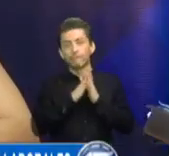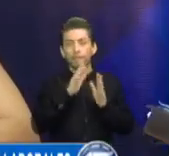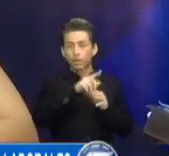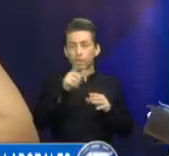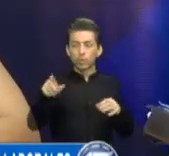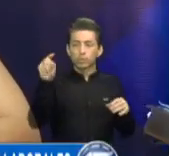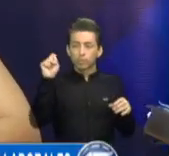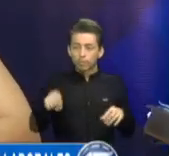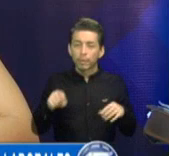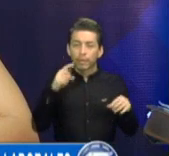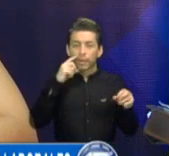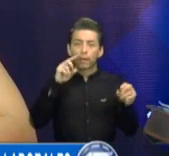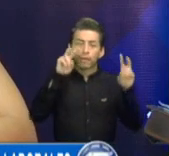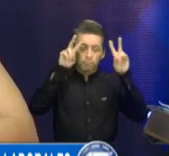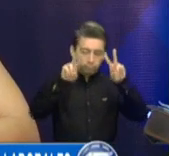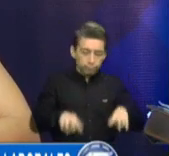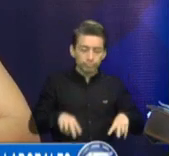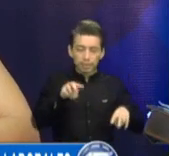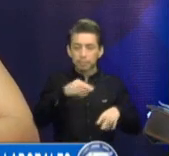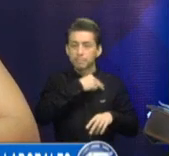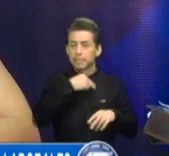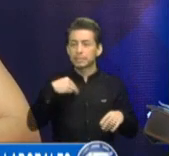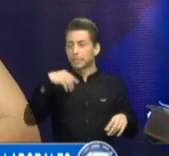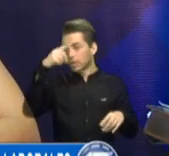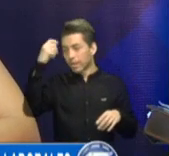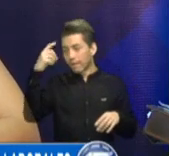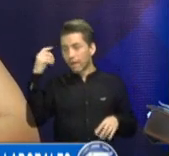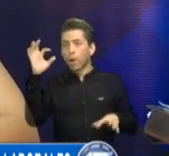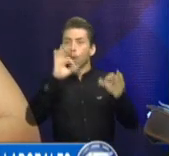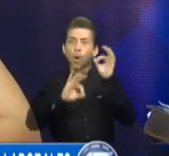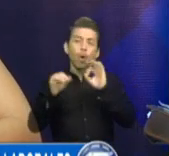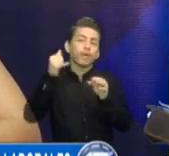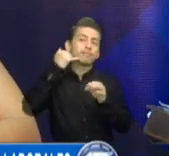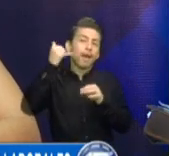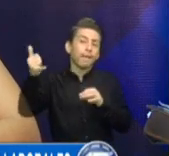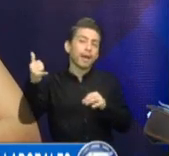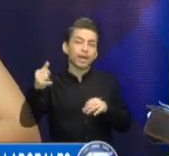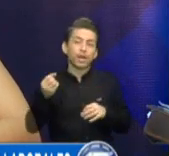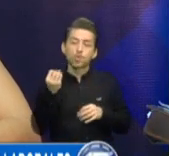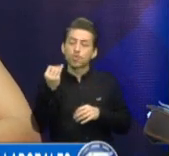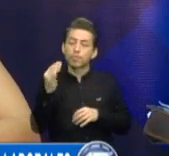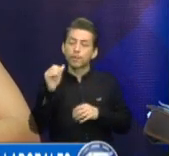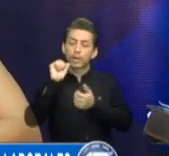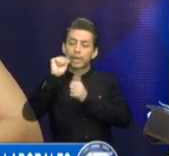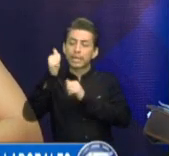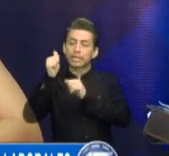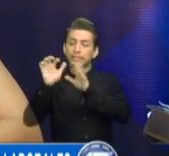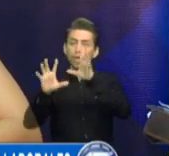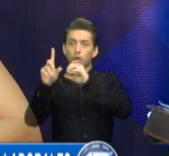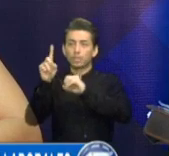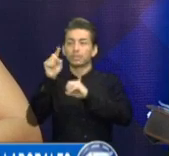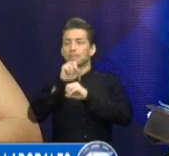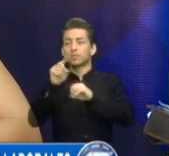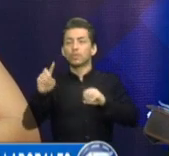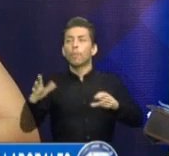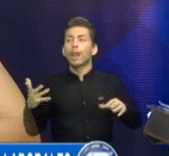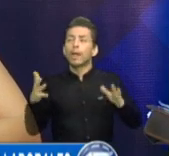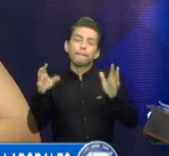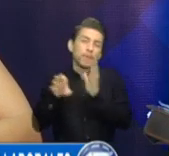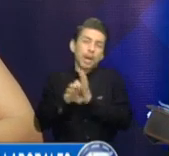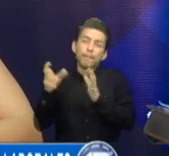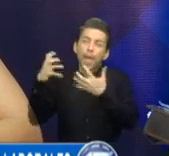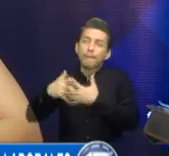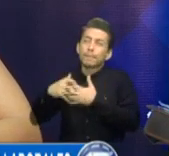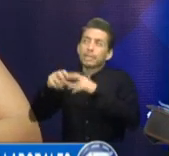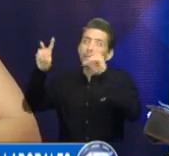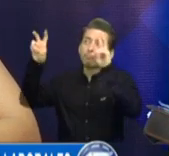1511, planteen en el 1511 las preguntas que tengan en relación a la reclutadora y quién le está ofreciendo el servicio. Para nosotros